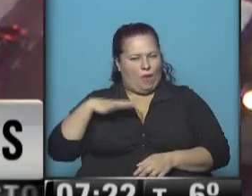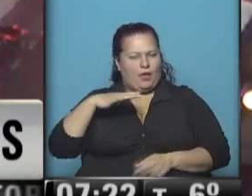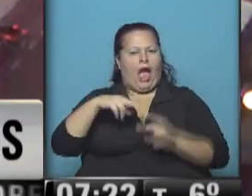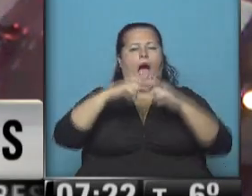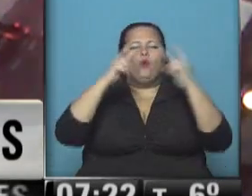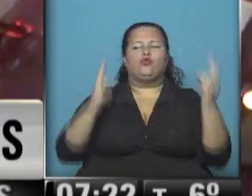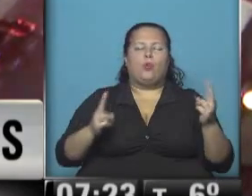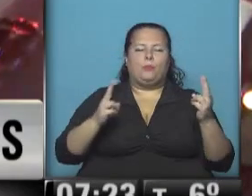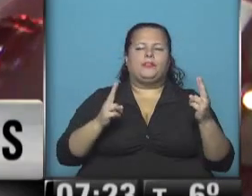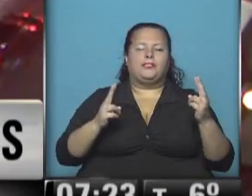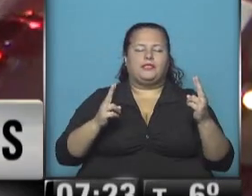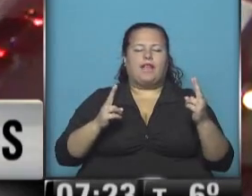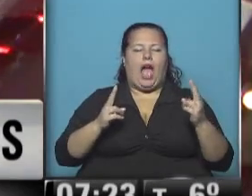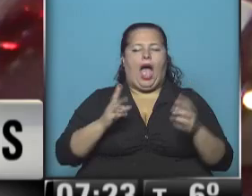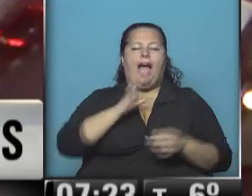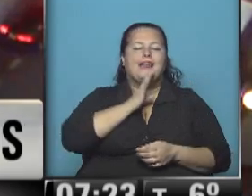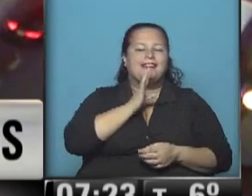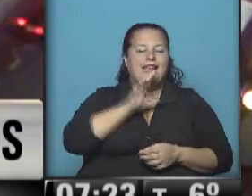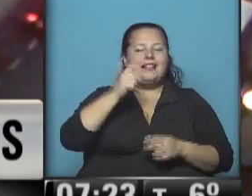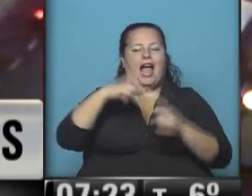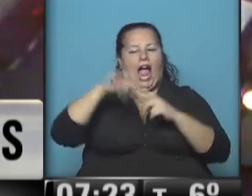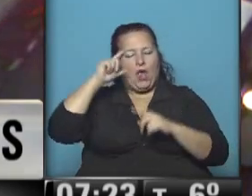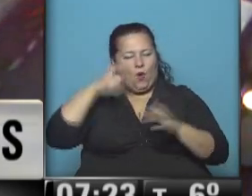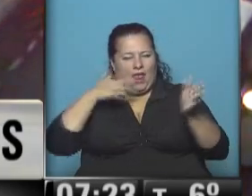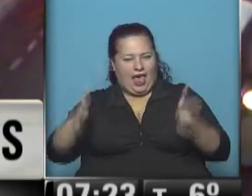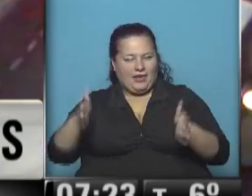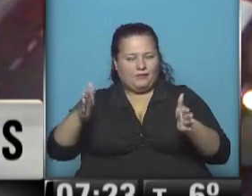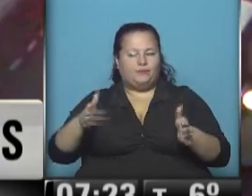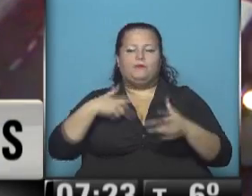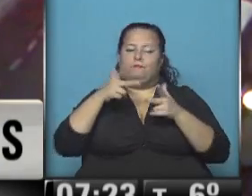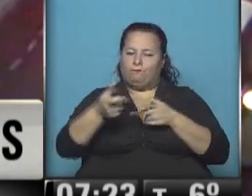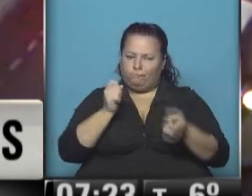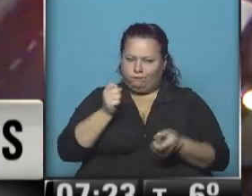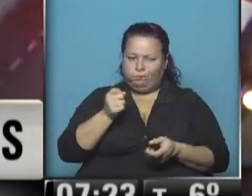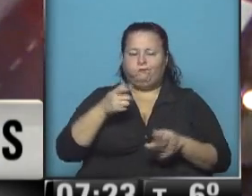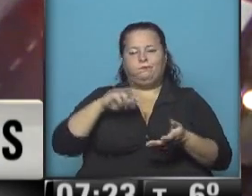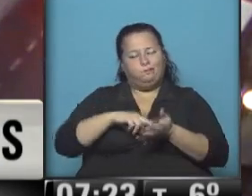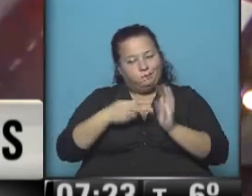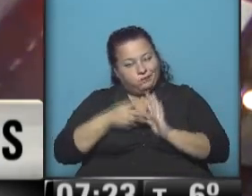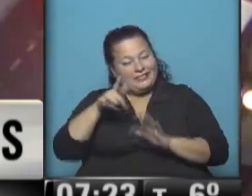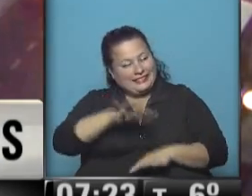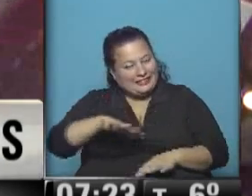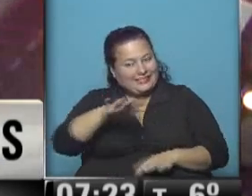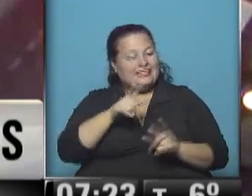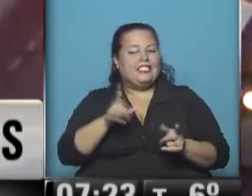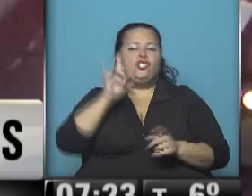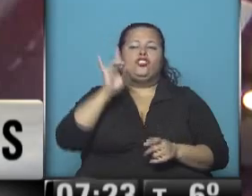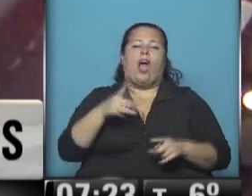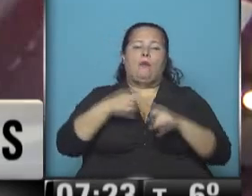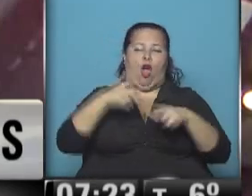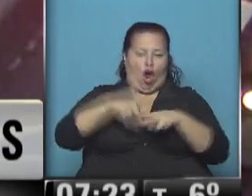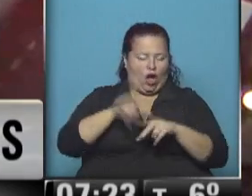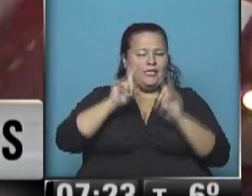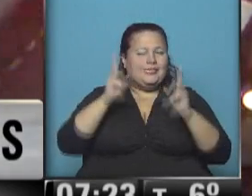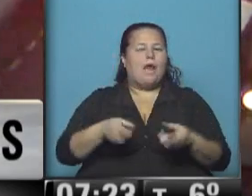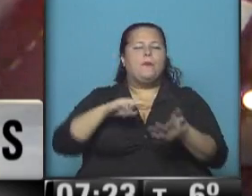autopista E6 a Cañuelas. Ya dijimos que esto está complicadito a esa altura, no solamente por los cortes,